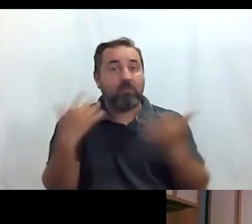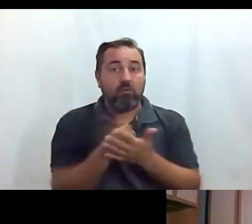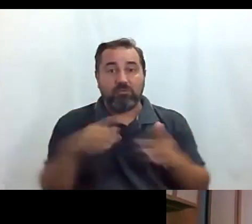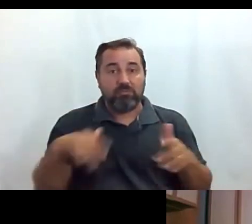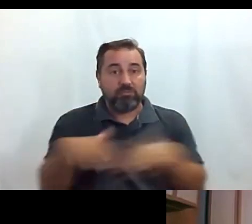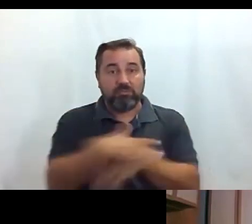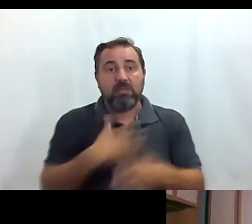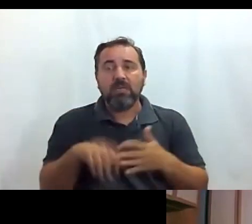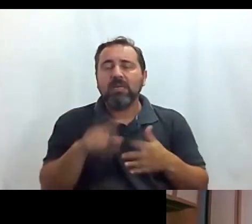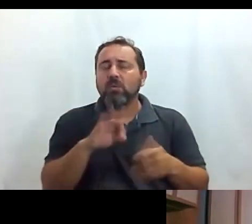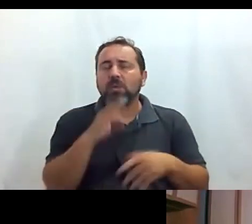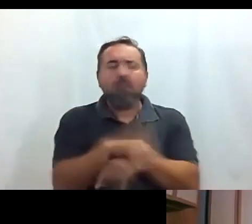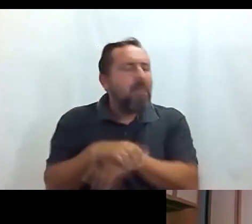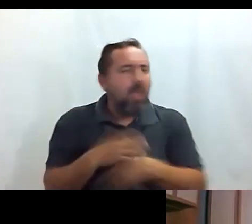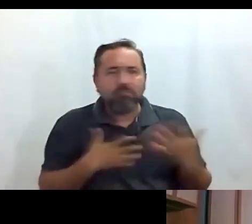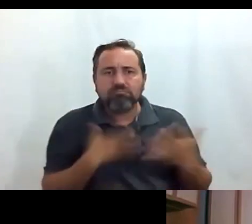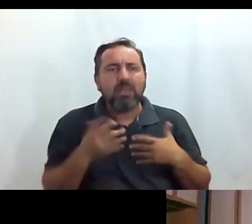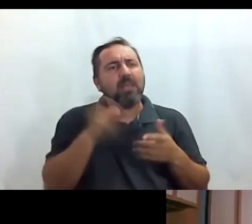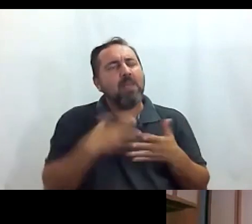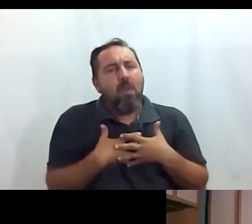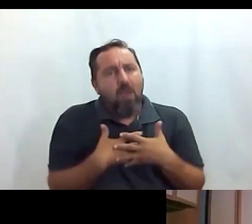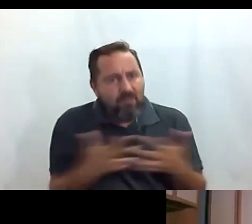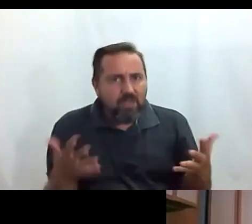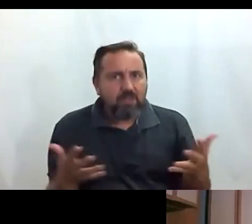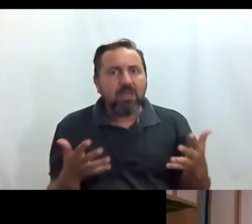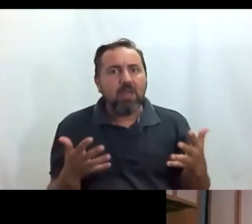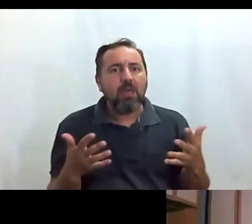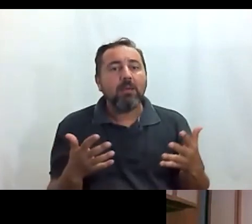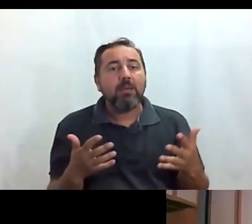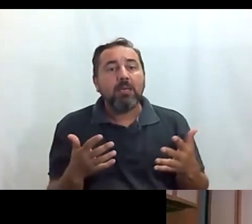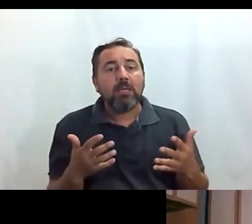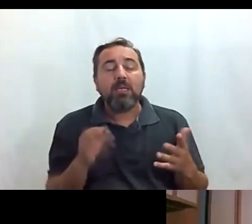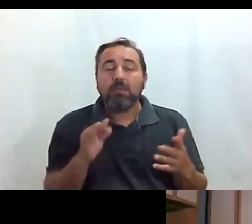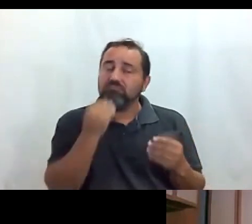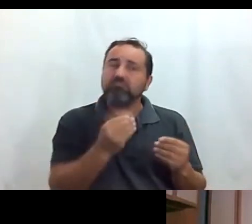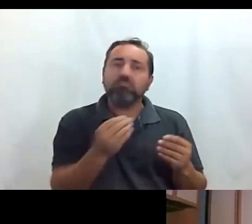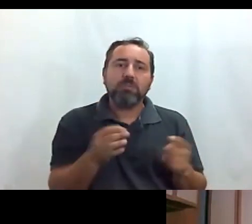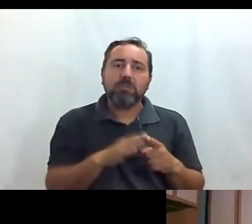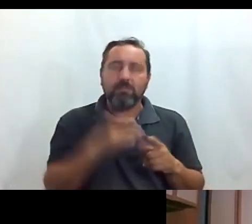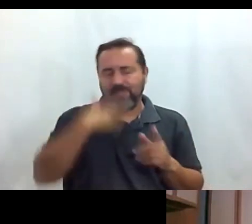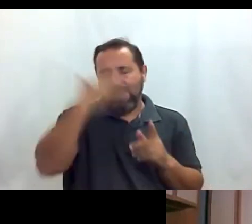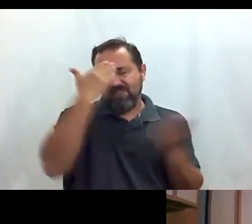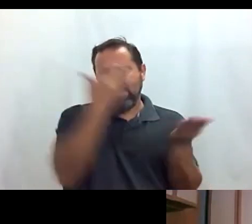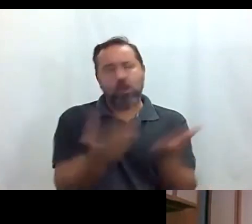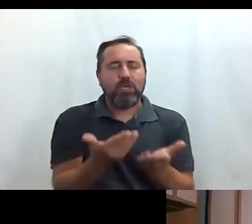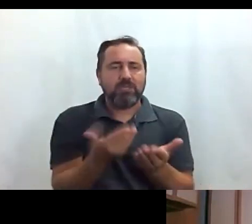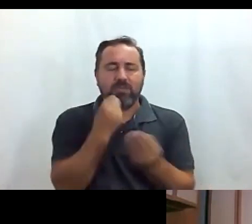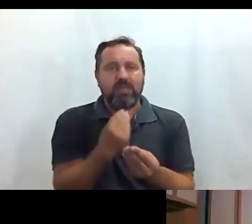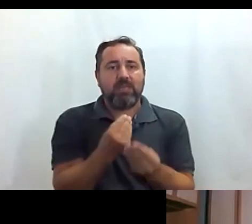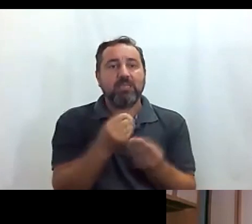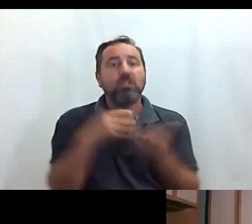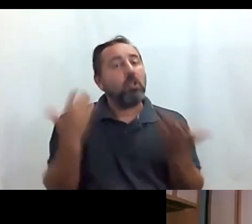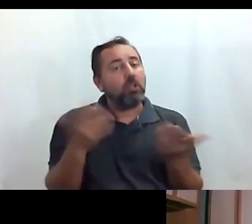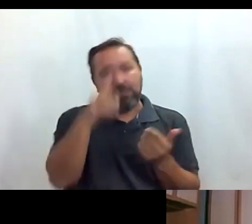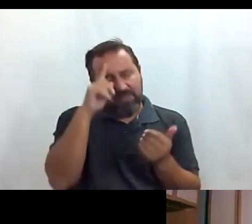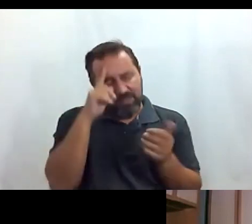amigable gente muy abierta y que son y son excelentes anfitriones creo yo entonces hay que venir